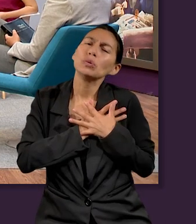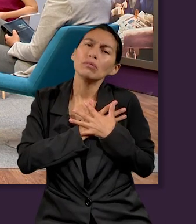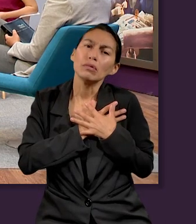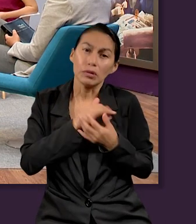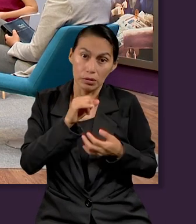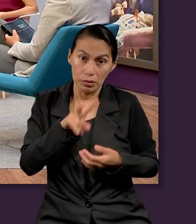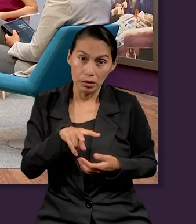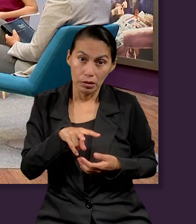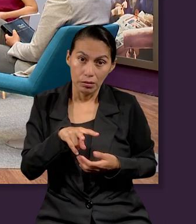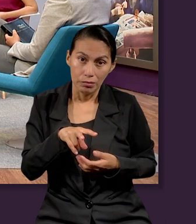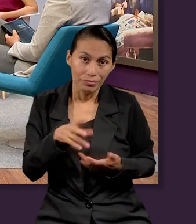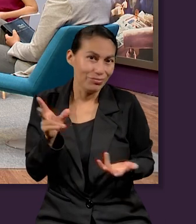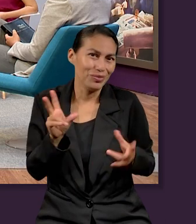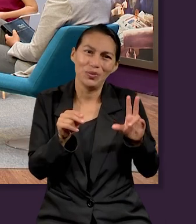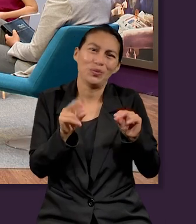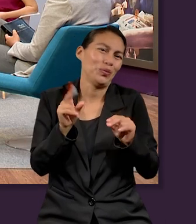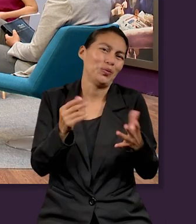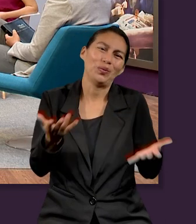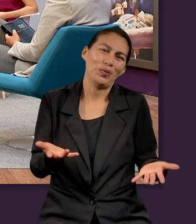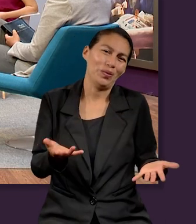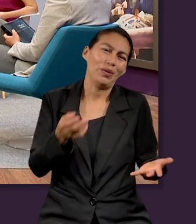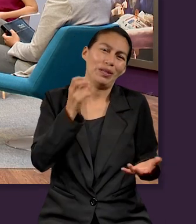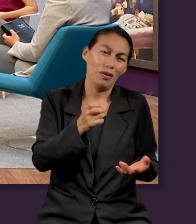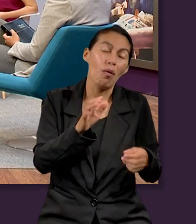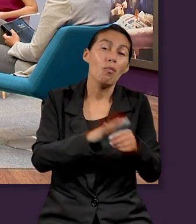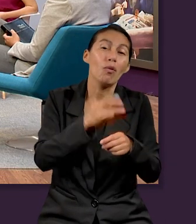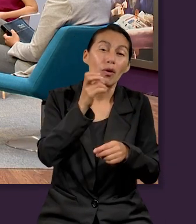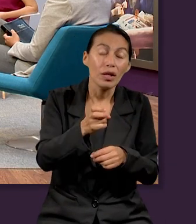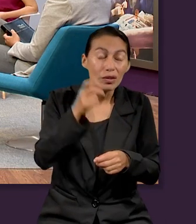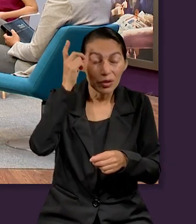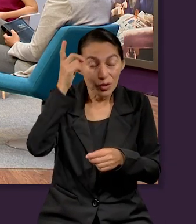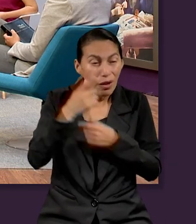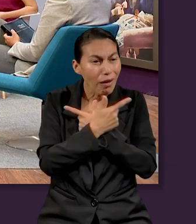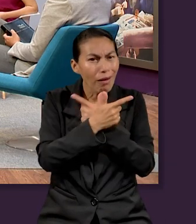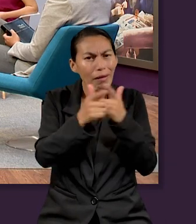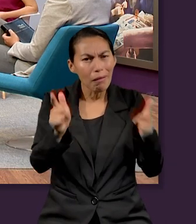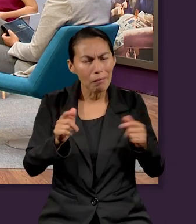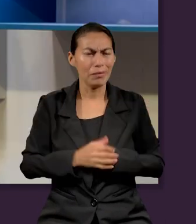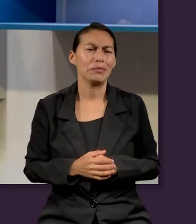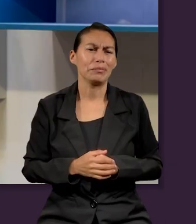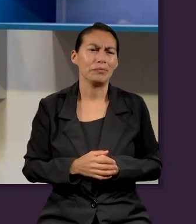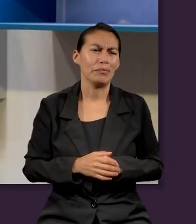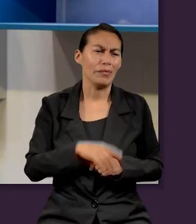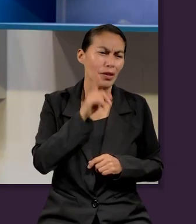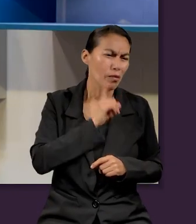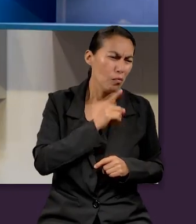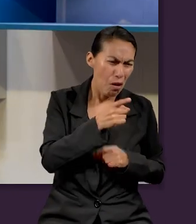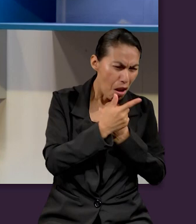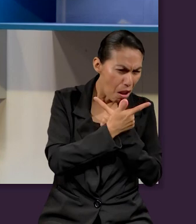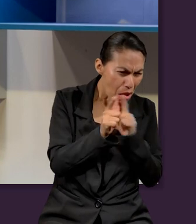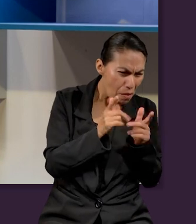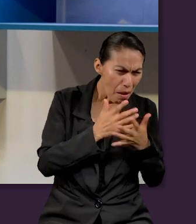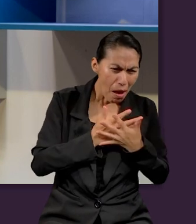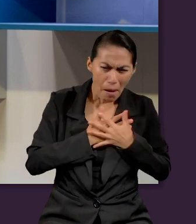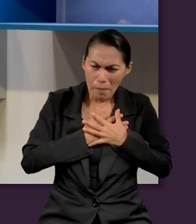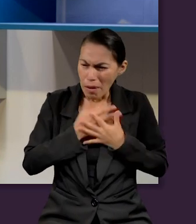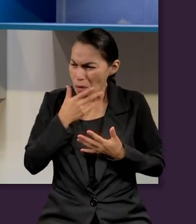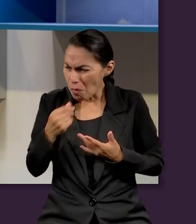enamoraría la muchacha de él? O ¿por qué Dios nos da la libertad? Bien lo has dicho. Porque la